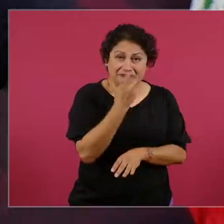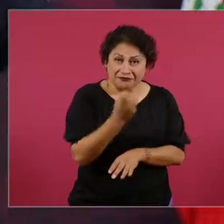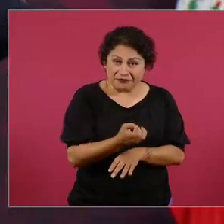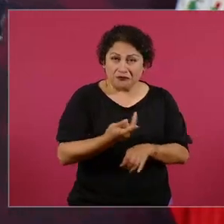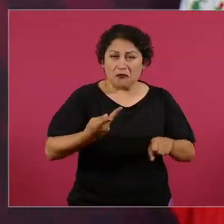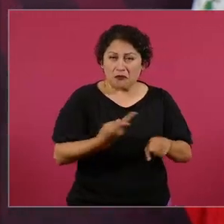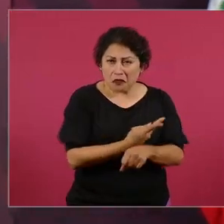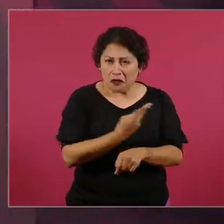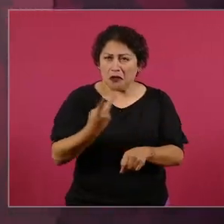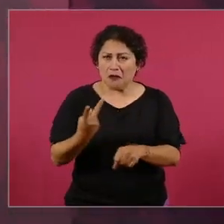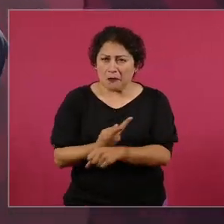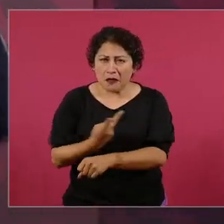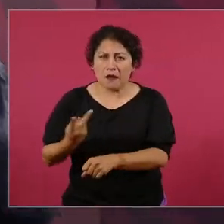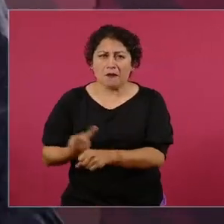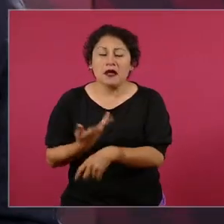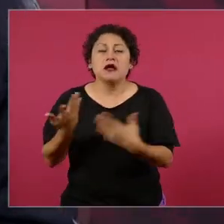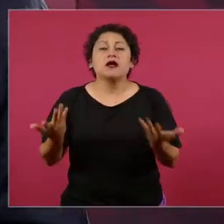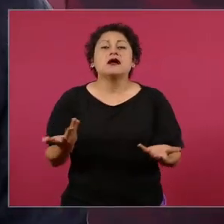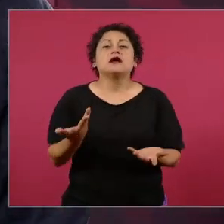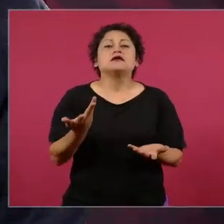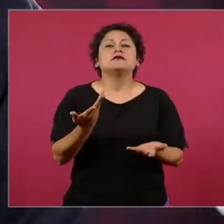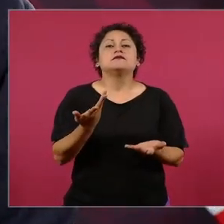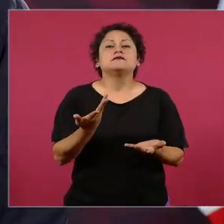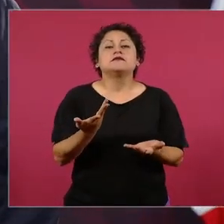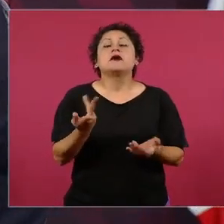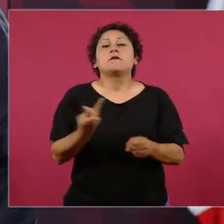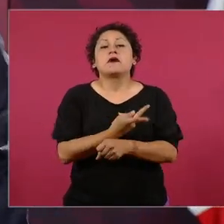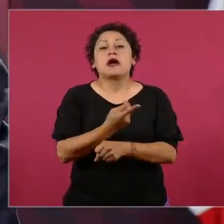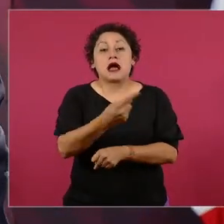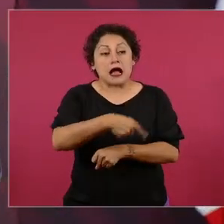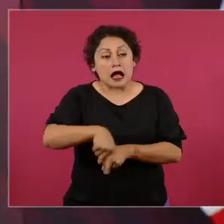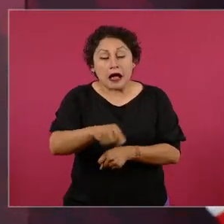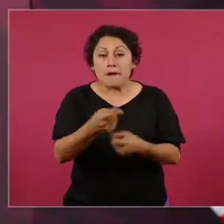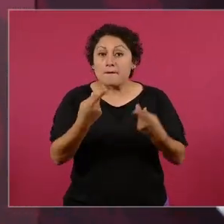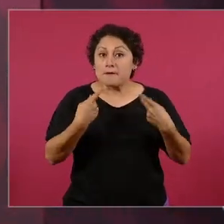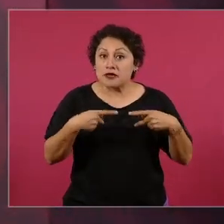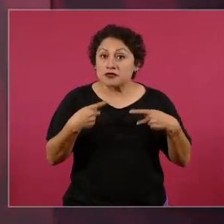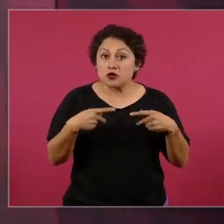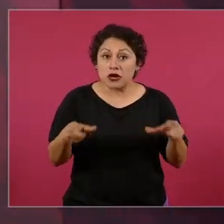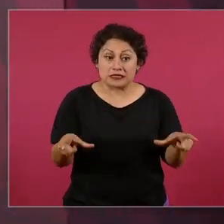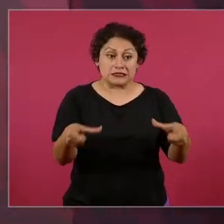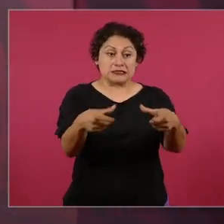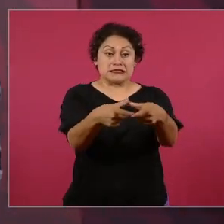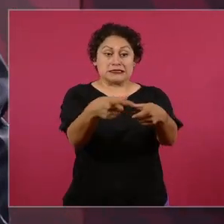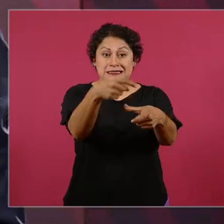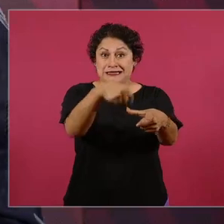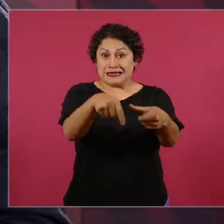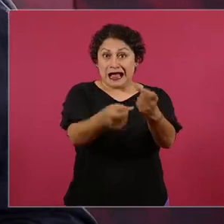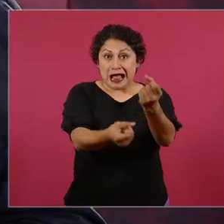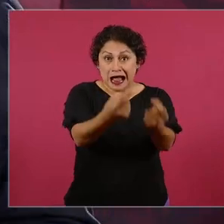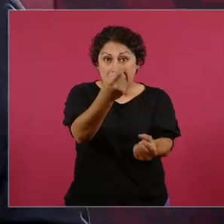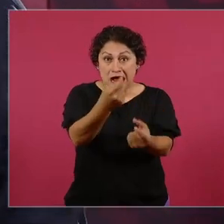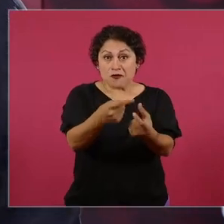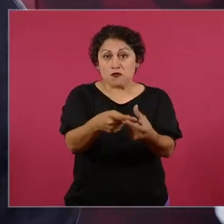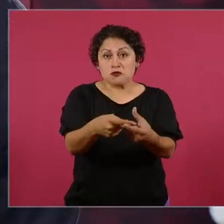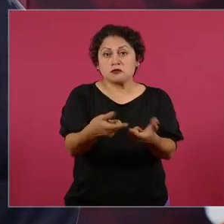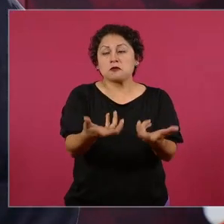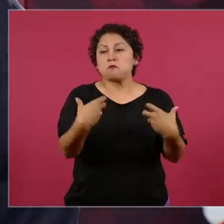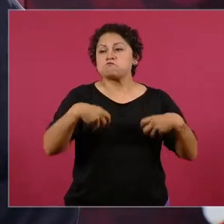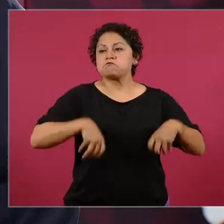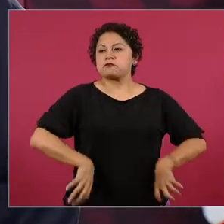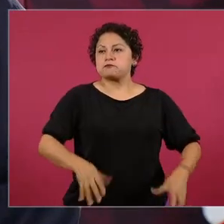unos cuantos, también como nunca había sucedido en la historia del país